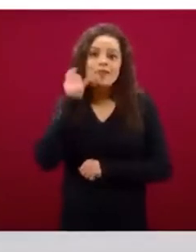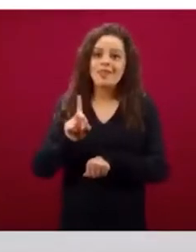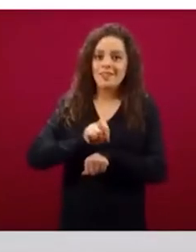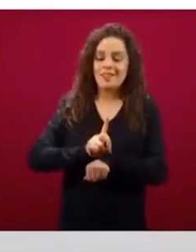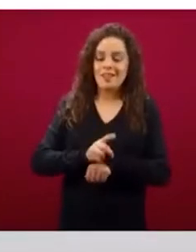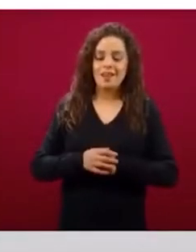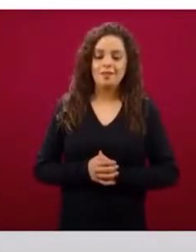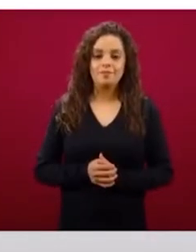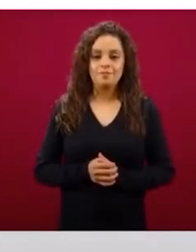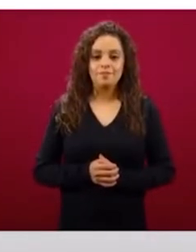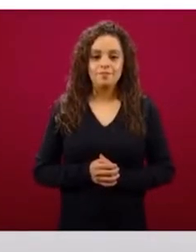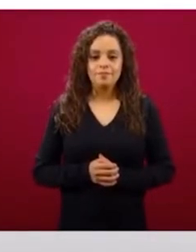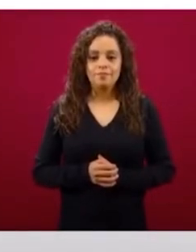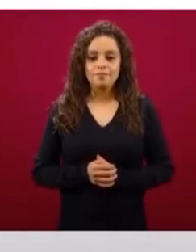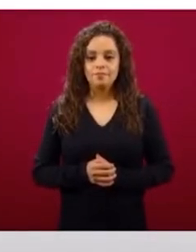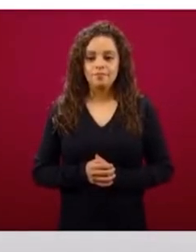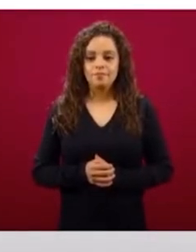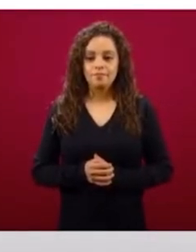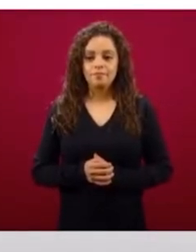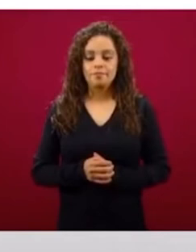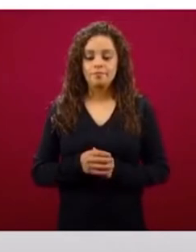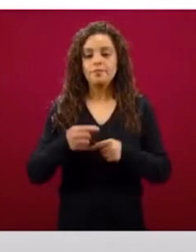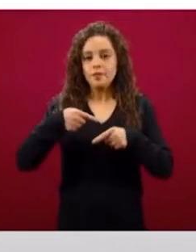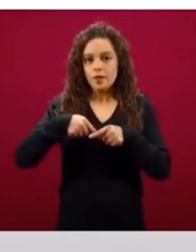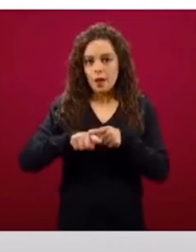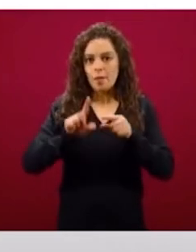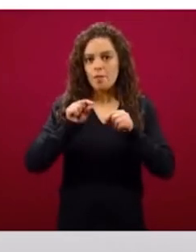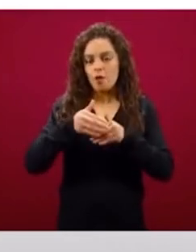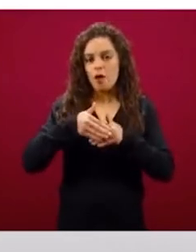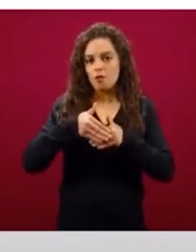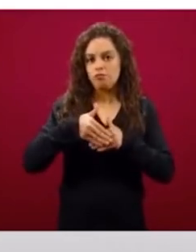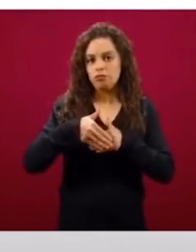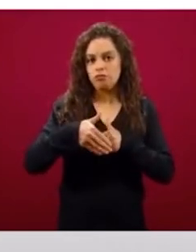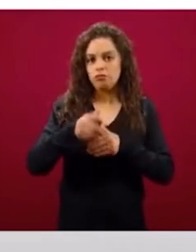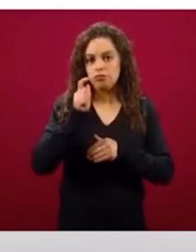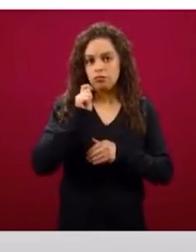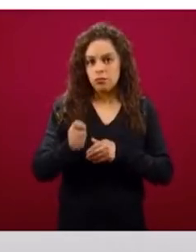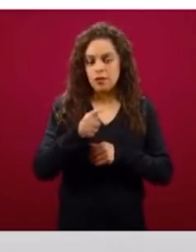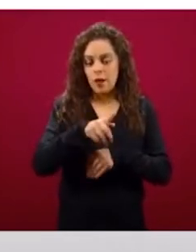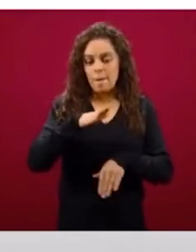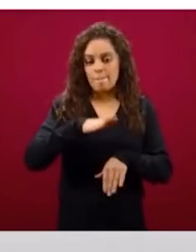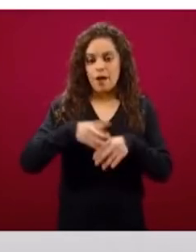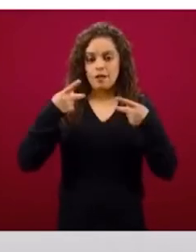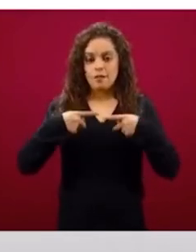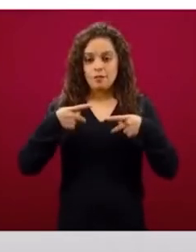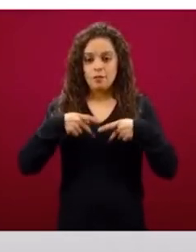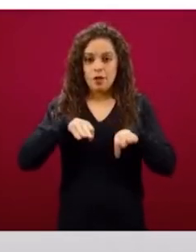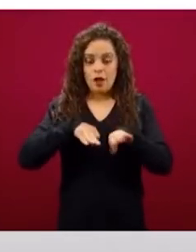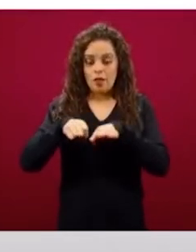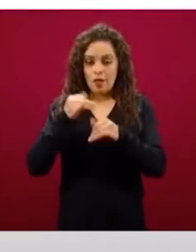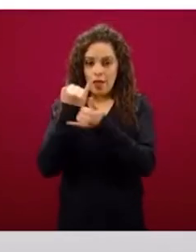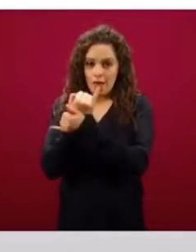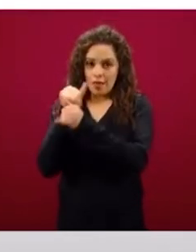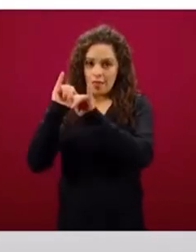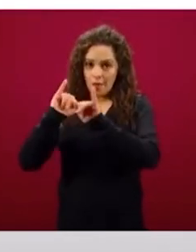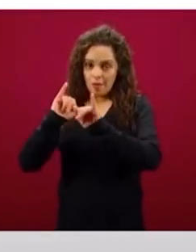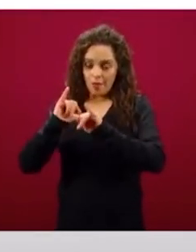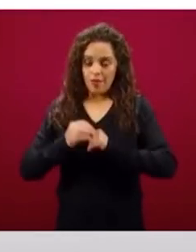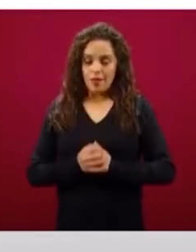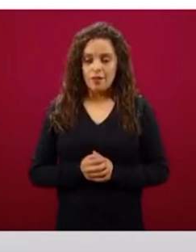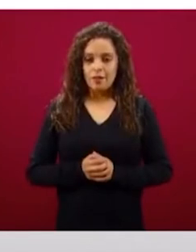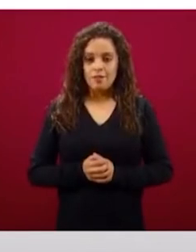empieza ya un poquito a despegarse el volumen de personas trabajadoras independientes, que son las que más están